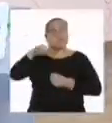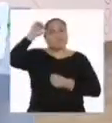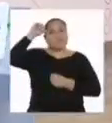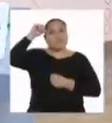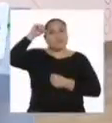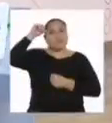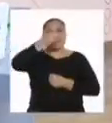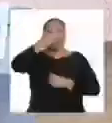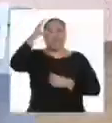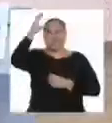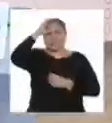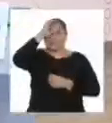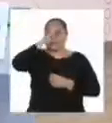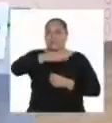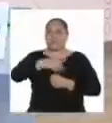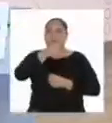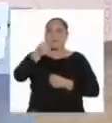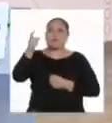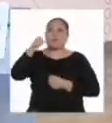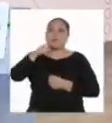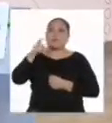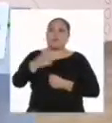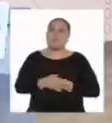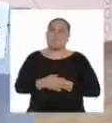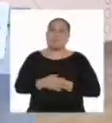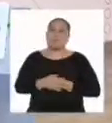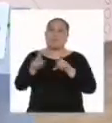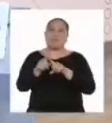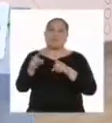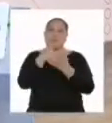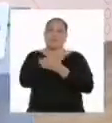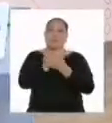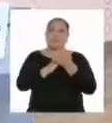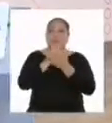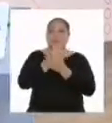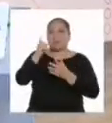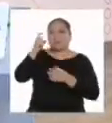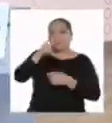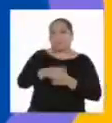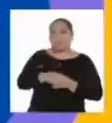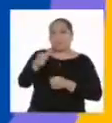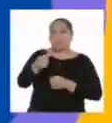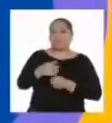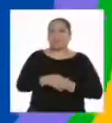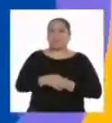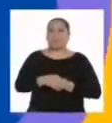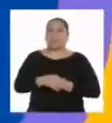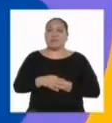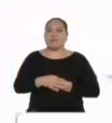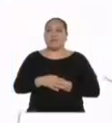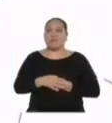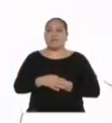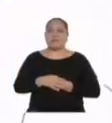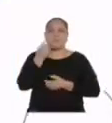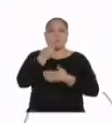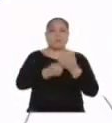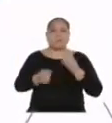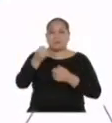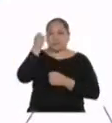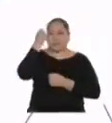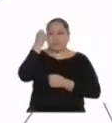Recordemos algunos comentarios sobre las necesidades y los factores que determinan la existencia de eso. ¿Qué